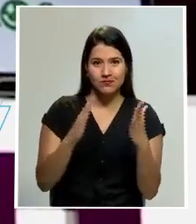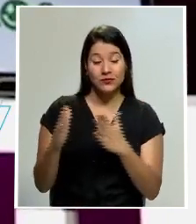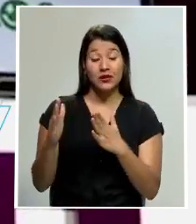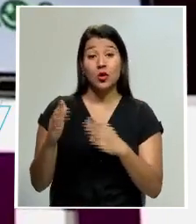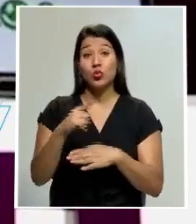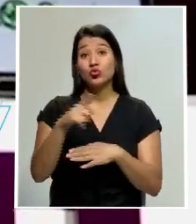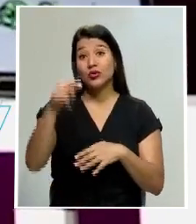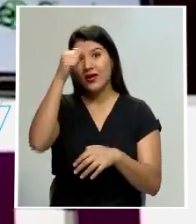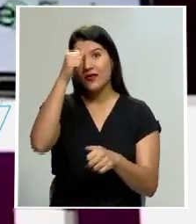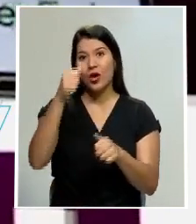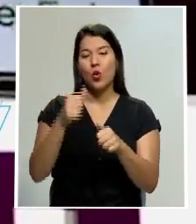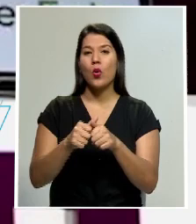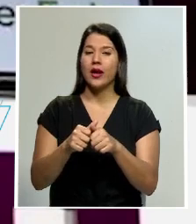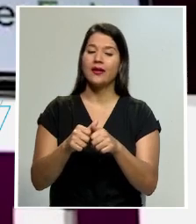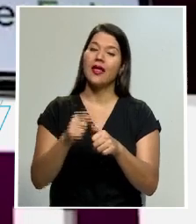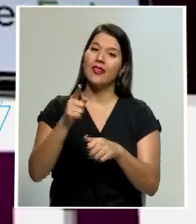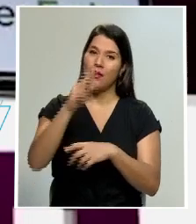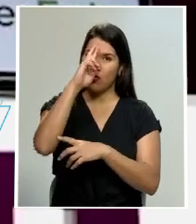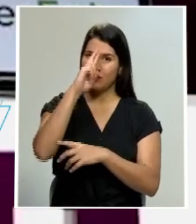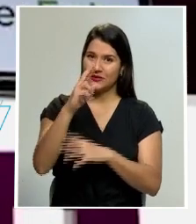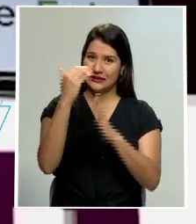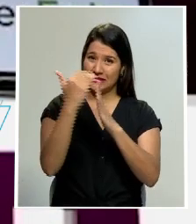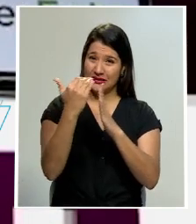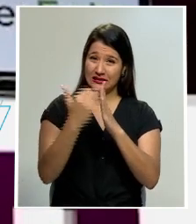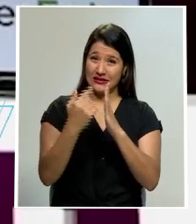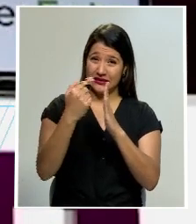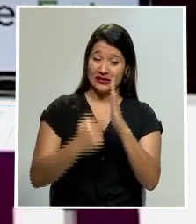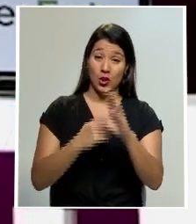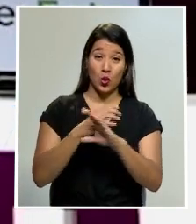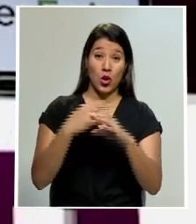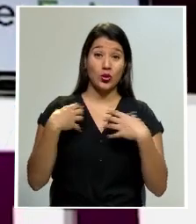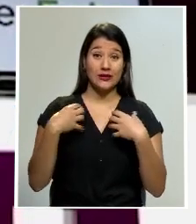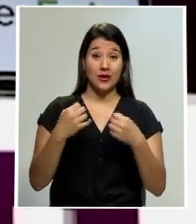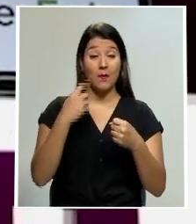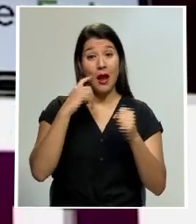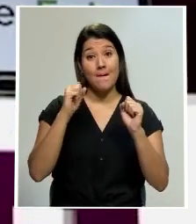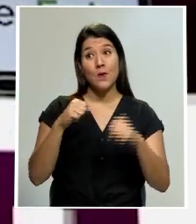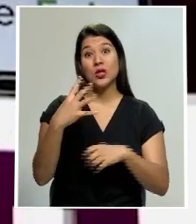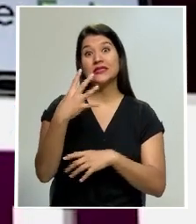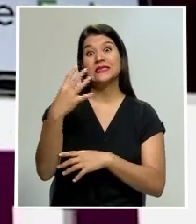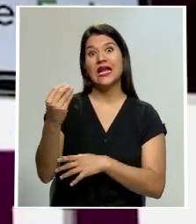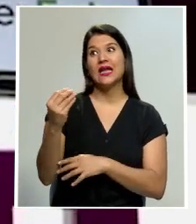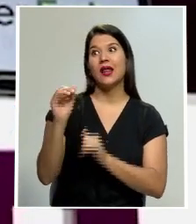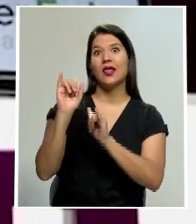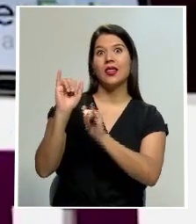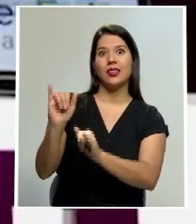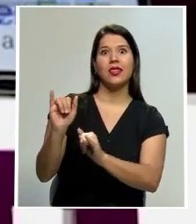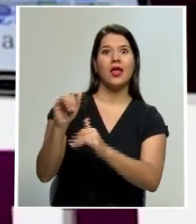Recordar también que hay protocolos que hay que respetar para poder salir y hospedarse en cualquier lugar